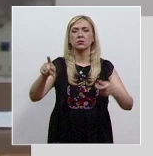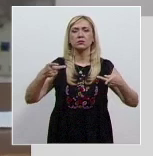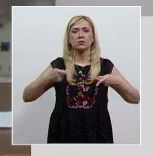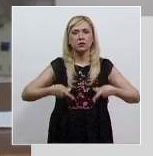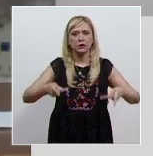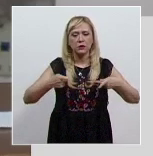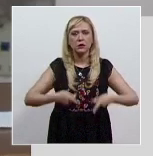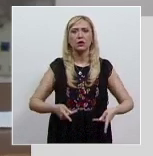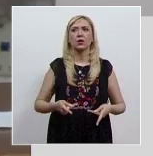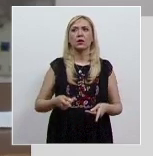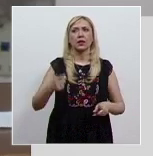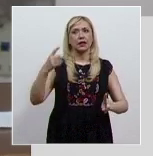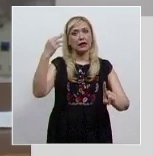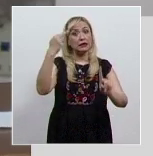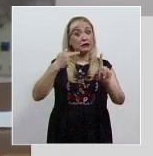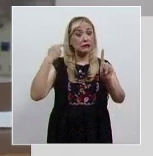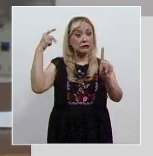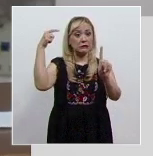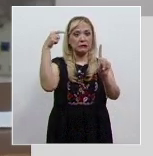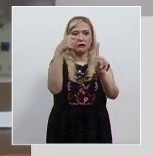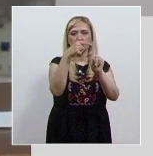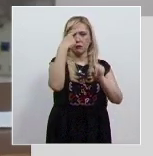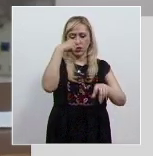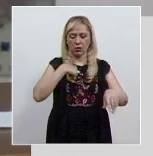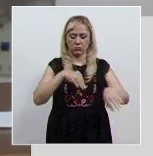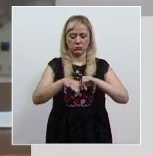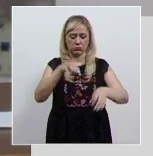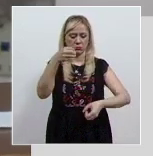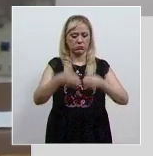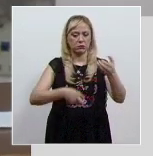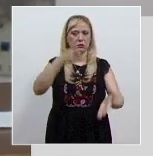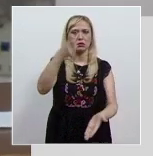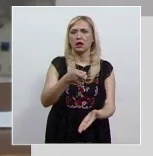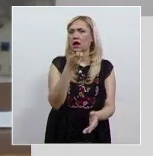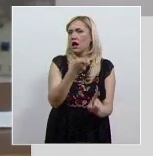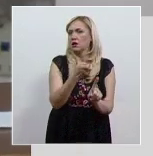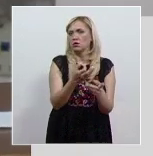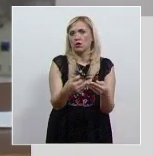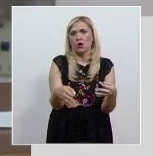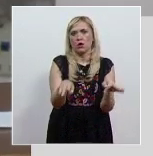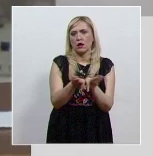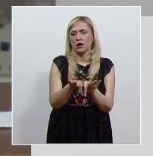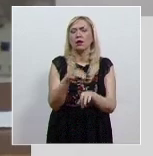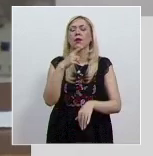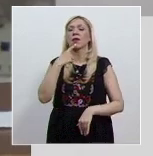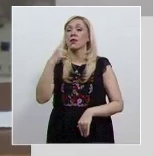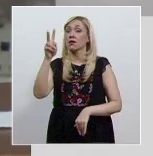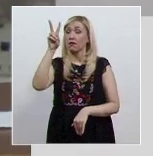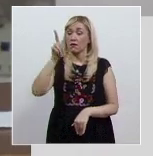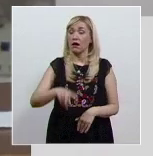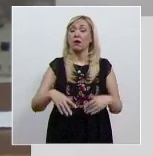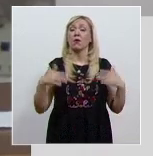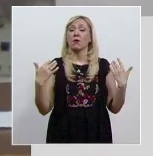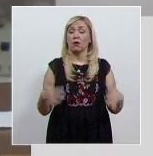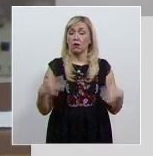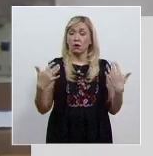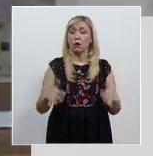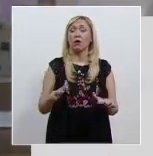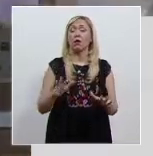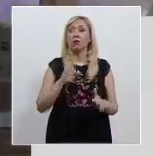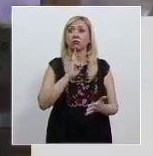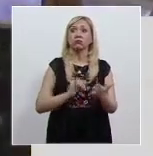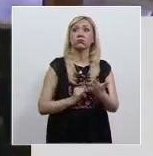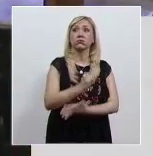sean el eje central de la impartición de justicia. La jueza reconoció el impacto que han tenido algunas